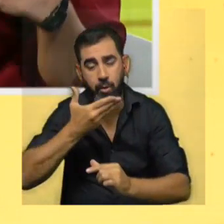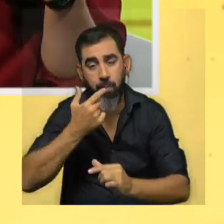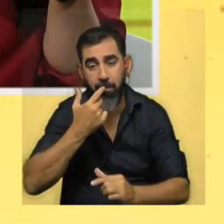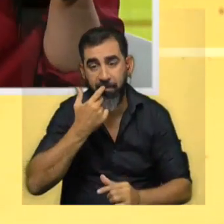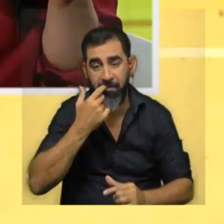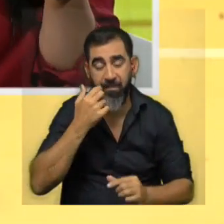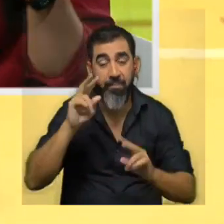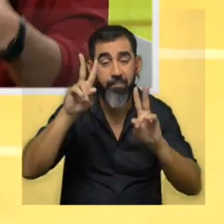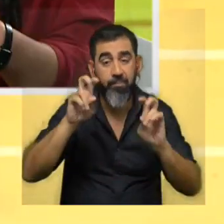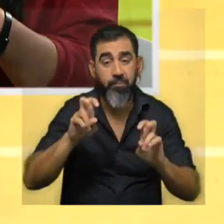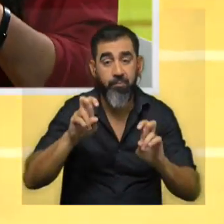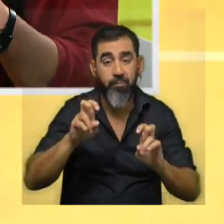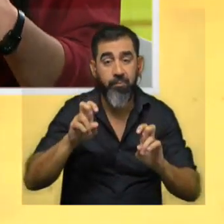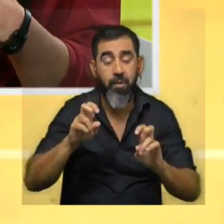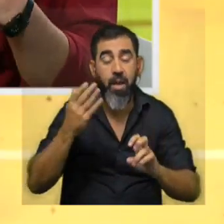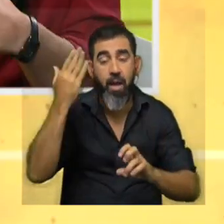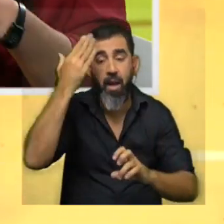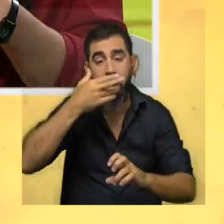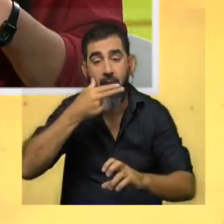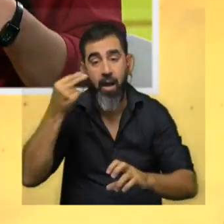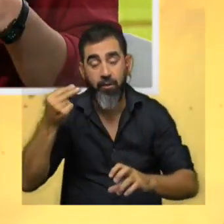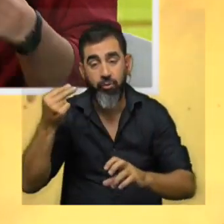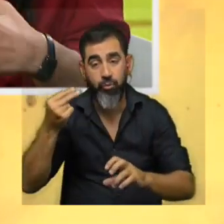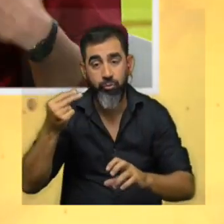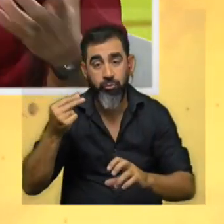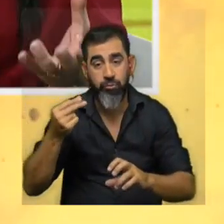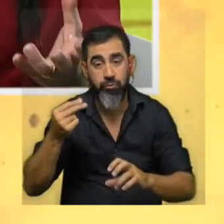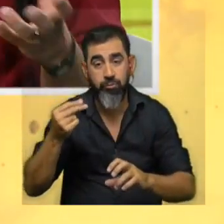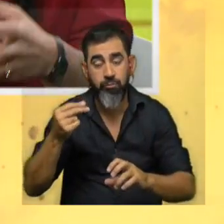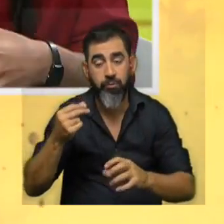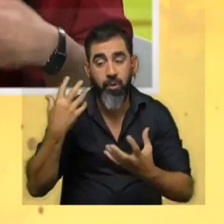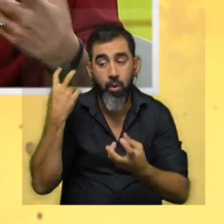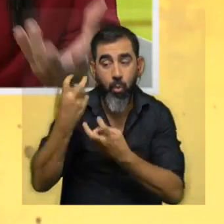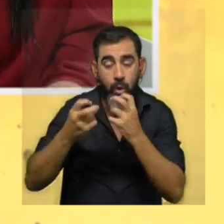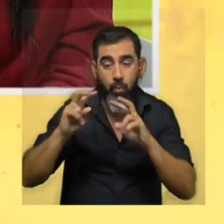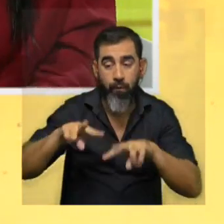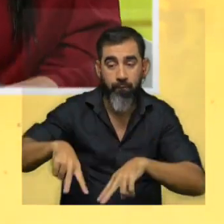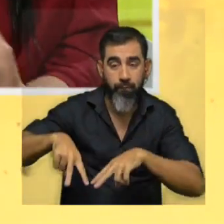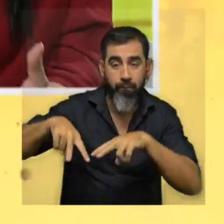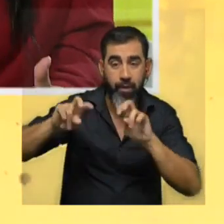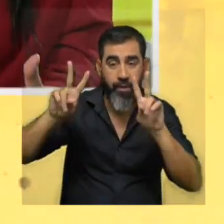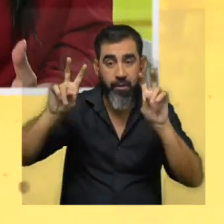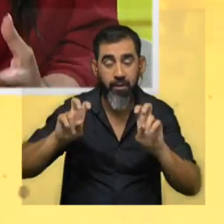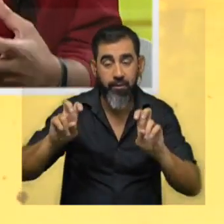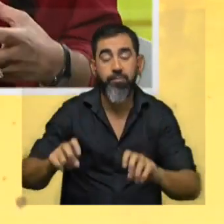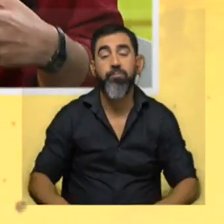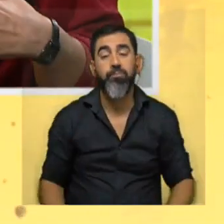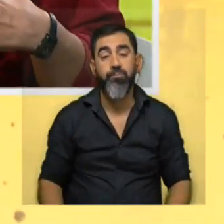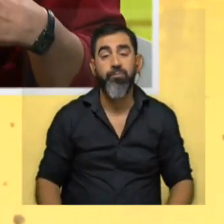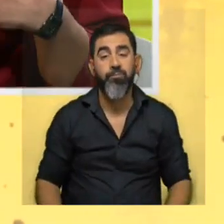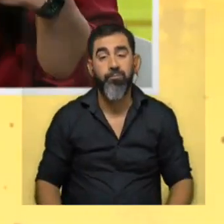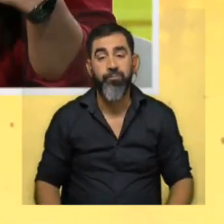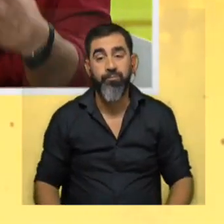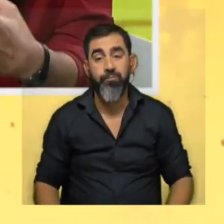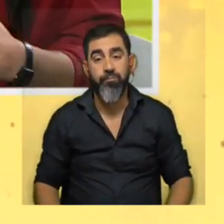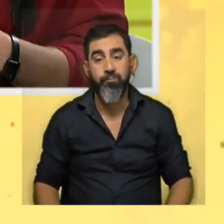un fenómeno que se llama el sesgo del gato negro de Black Cat Bias que nosotros estamos intentando abordar este tema desde la parte de investigación que dice que